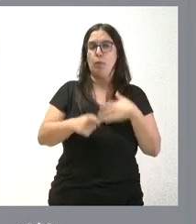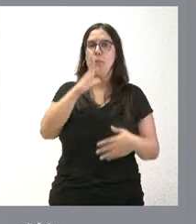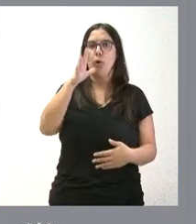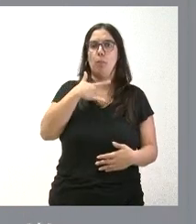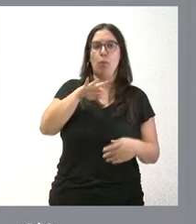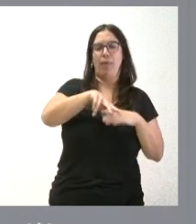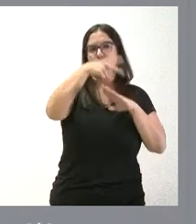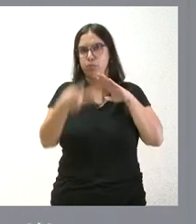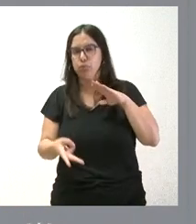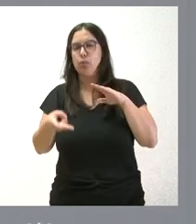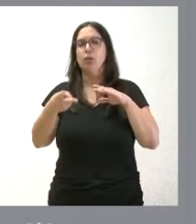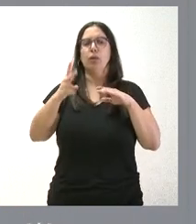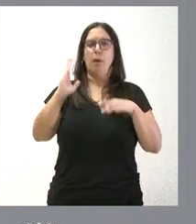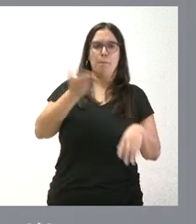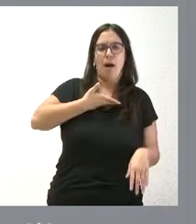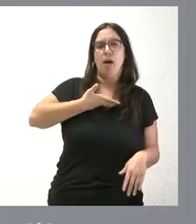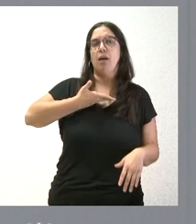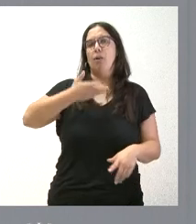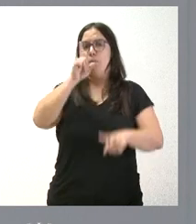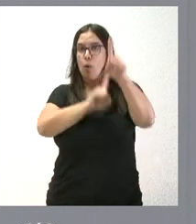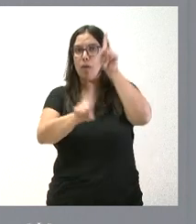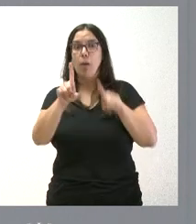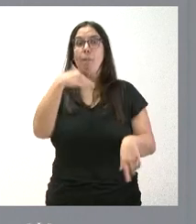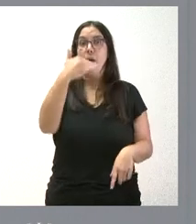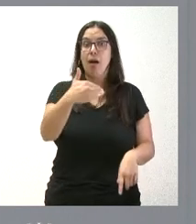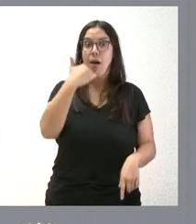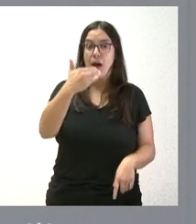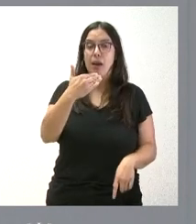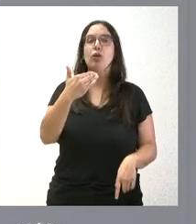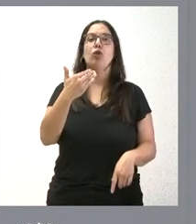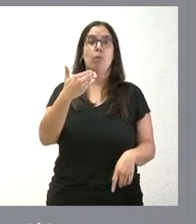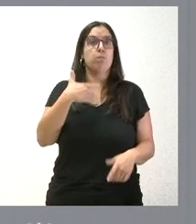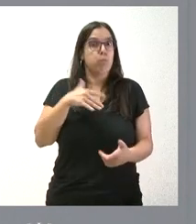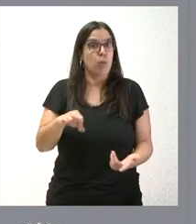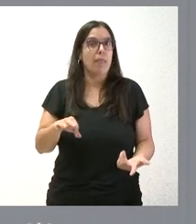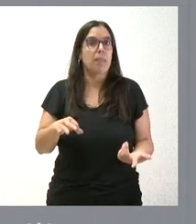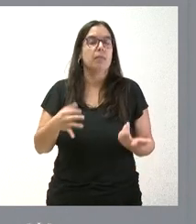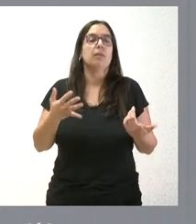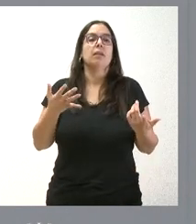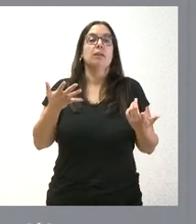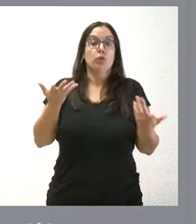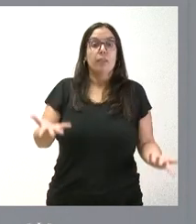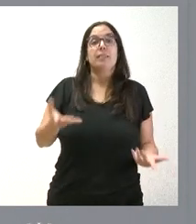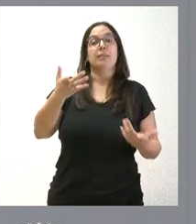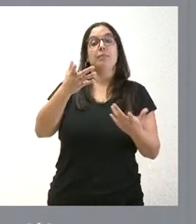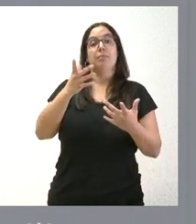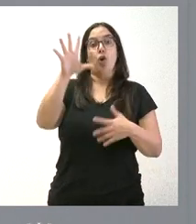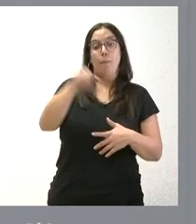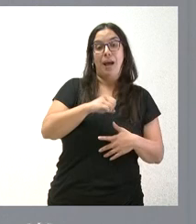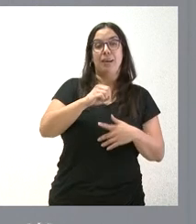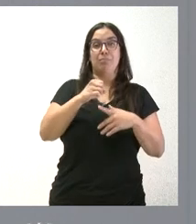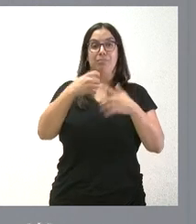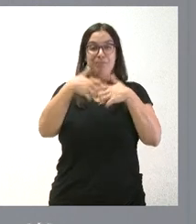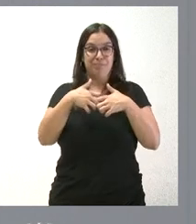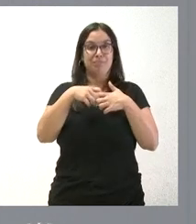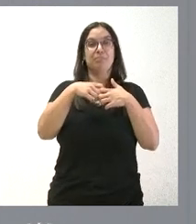accidentes, puede sufrir algún tipo de problema que pueda agravar su situación. La compra y el desarrollo de estos aparatos, estos